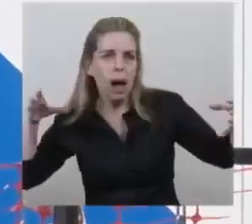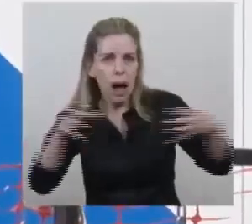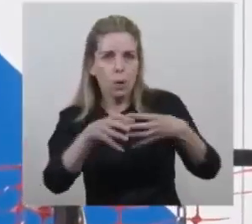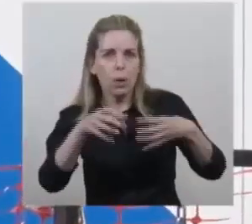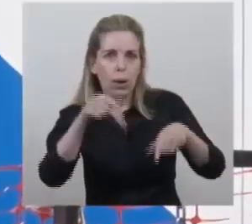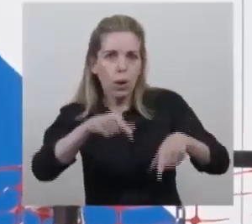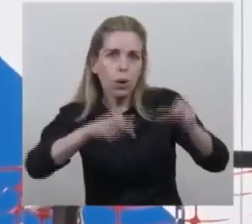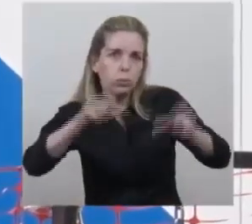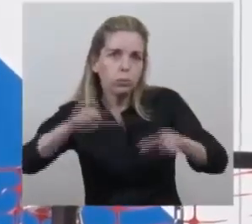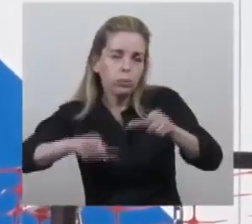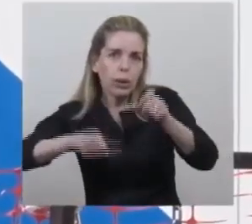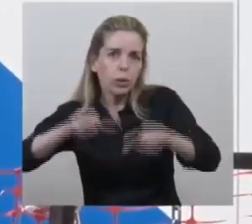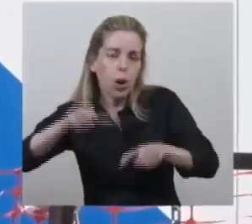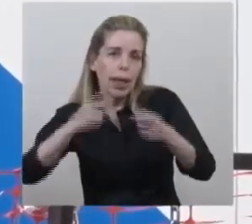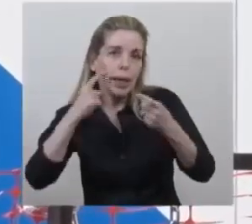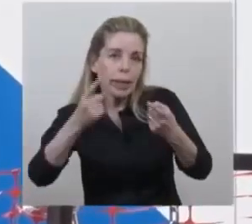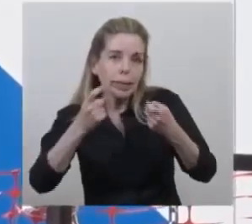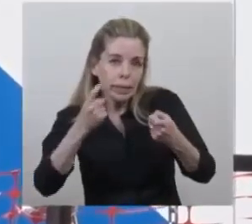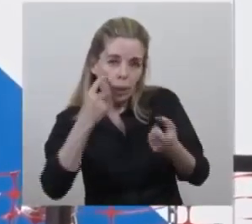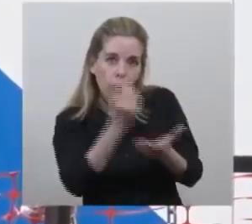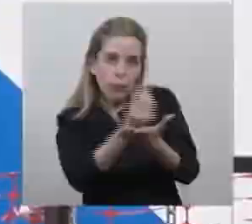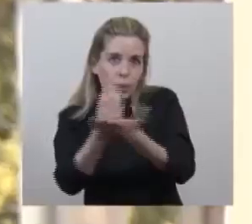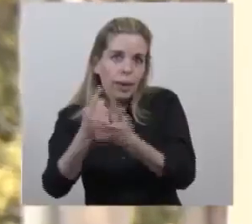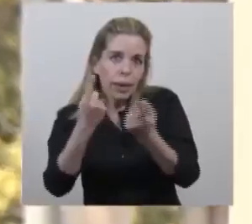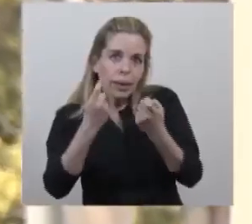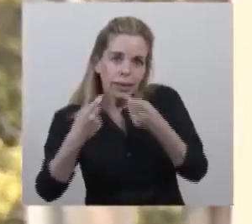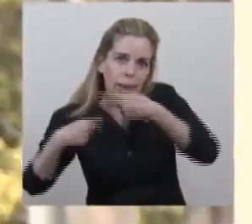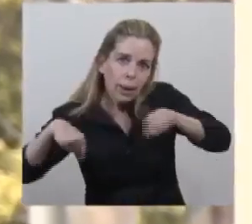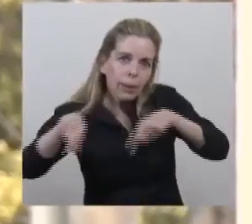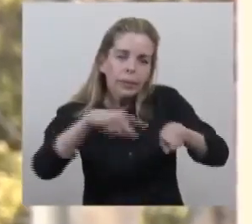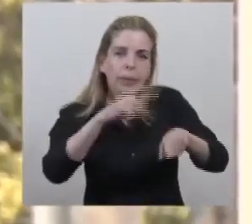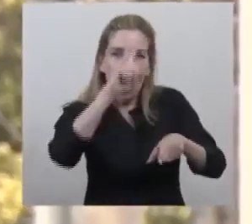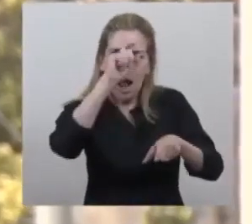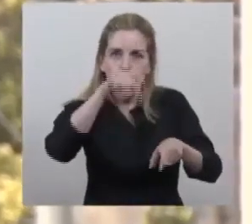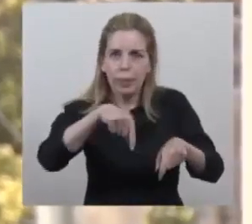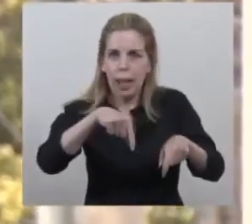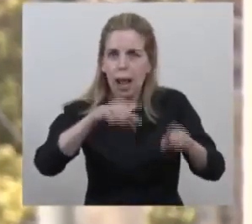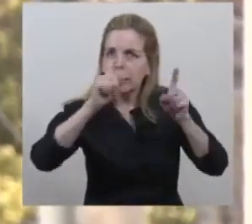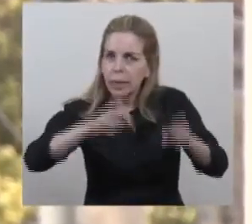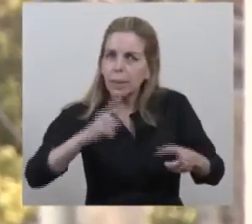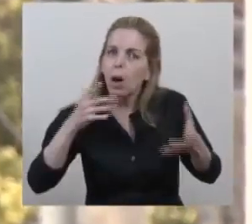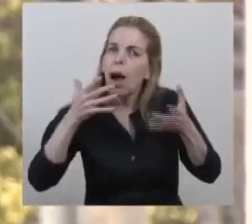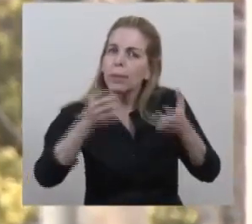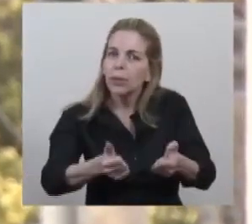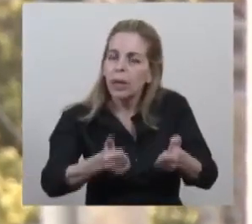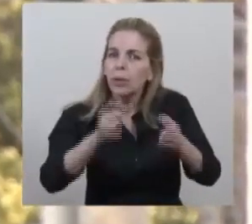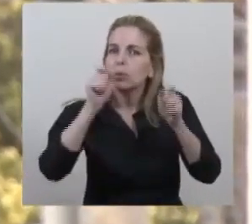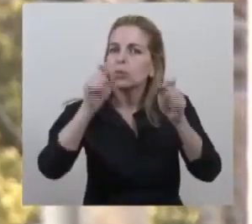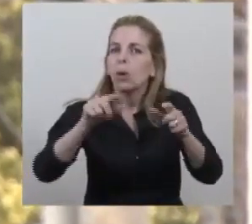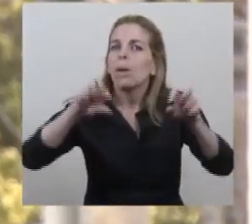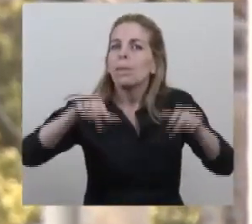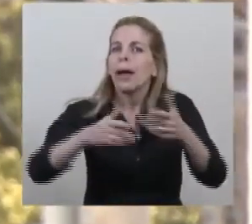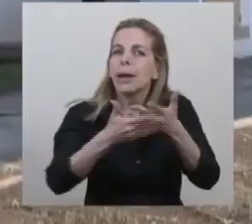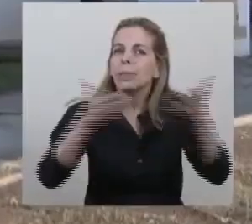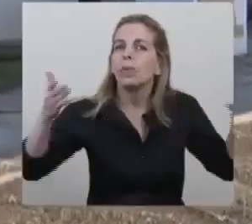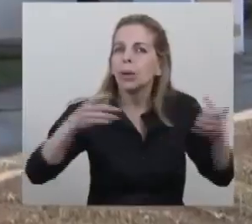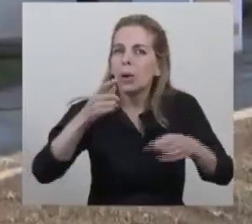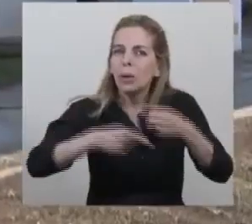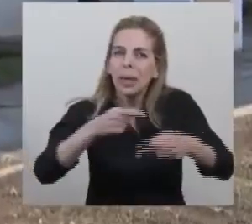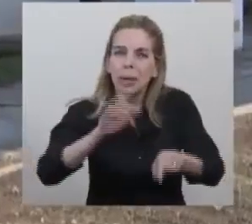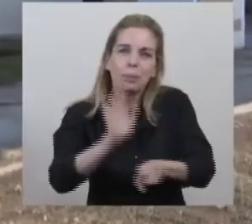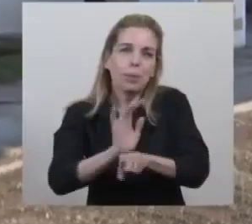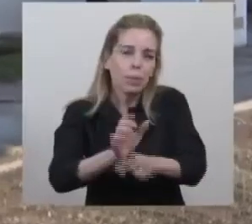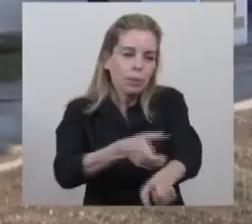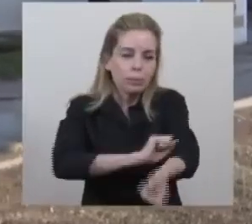villenses, aquellos que lo necesiten. Y mientras tanto seguimos militando sus políticas públicas. Nos seguimos arremangando día a día